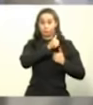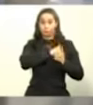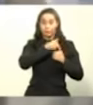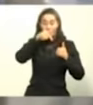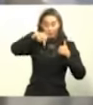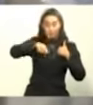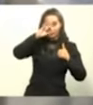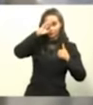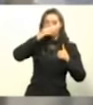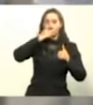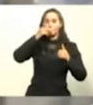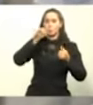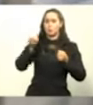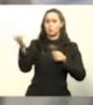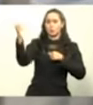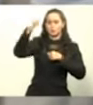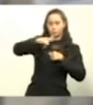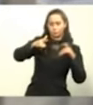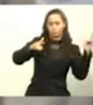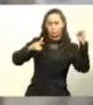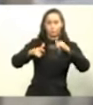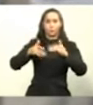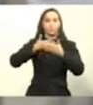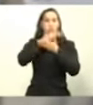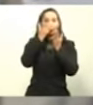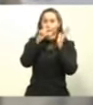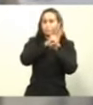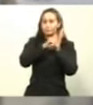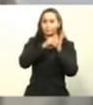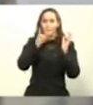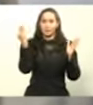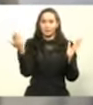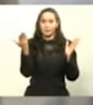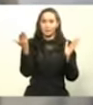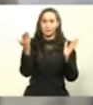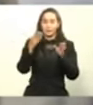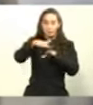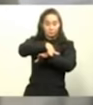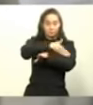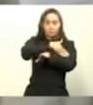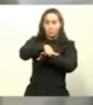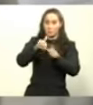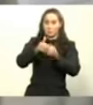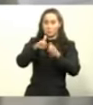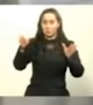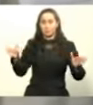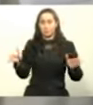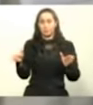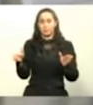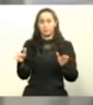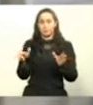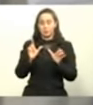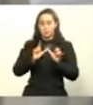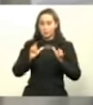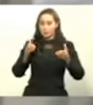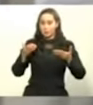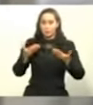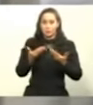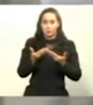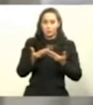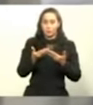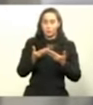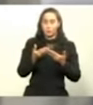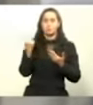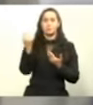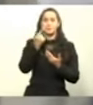masiva de indocumentados en cualquier parte del país, principalmente en la vía pública de la capital, en los principales centros habitados del